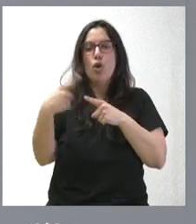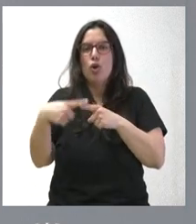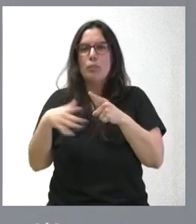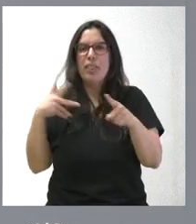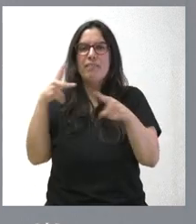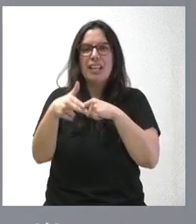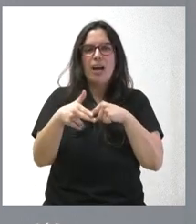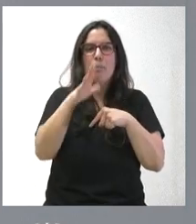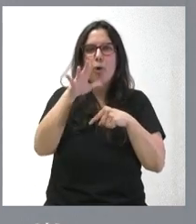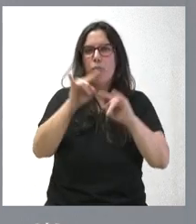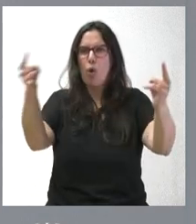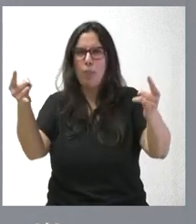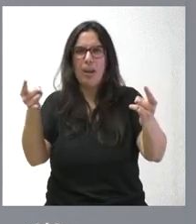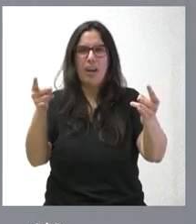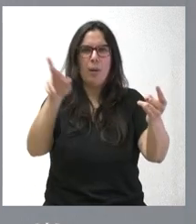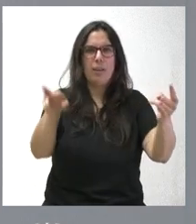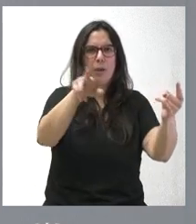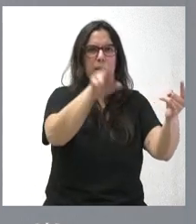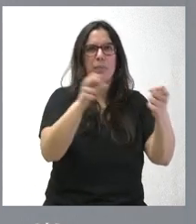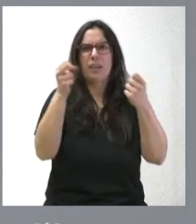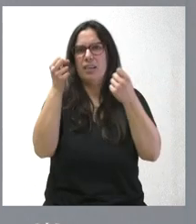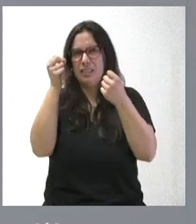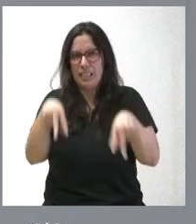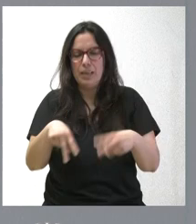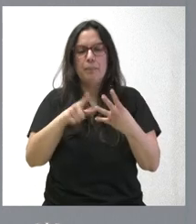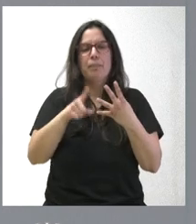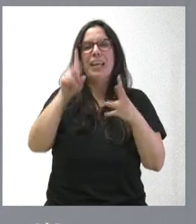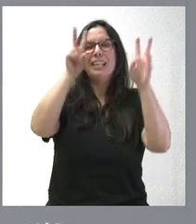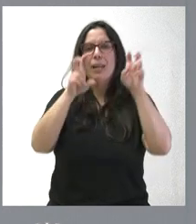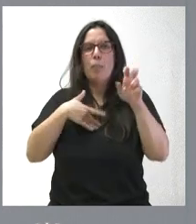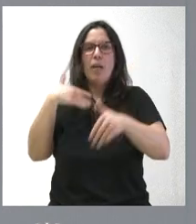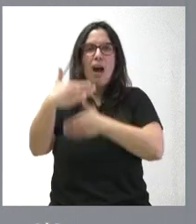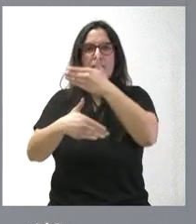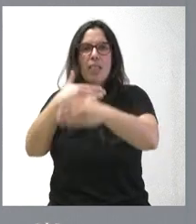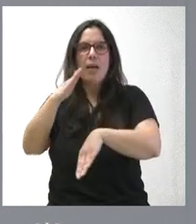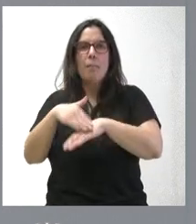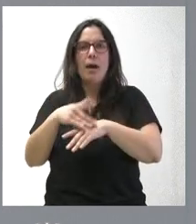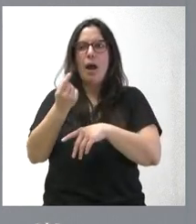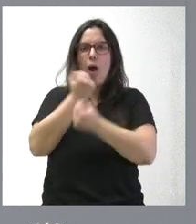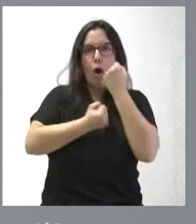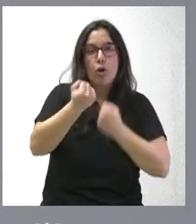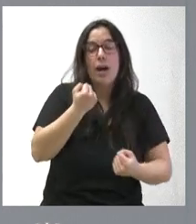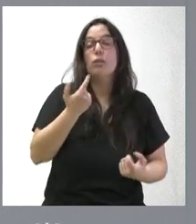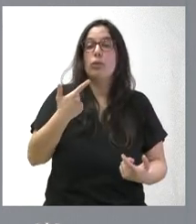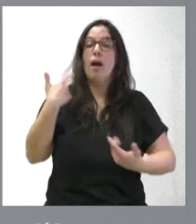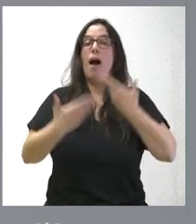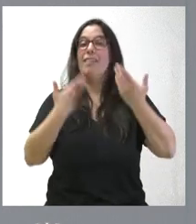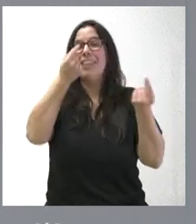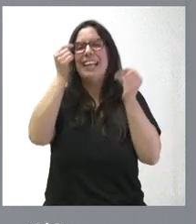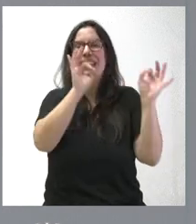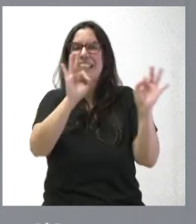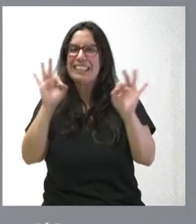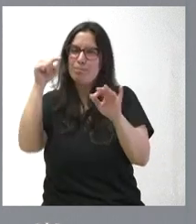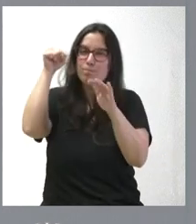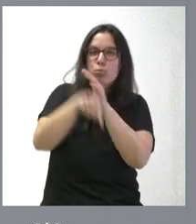evitar duplicidades, sobre qué aspectos podemos avanzar en algún nivel adicional de austeridad y, por tanto, ir avanzando en detalles específicos.